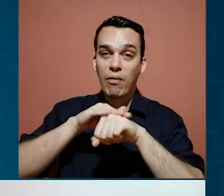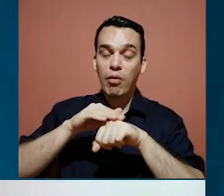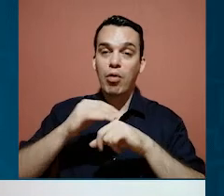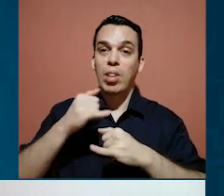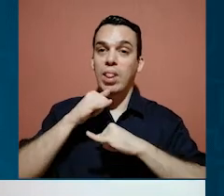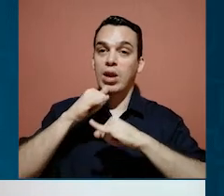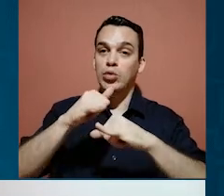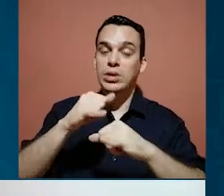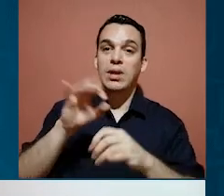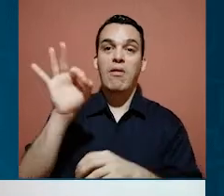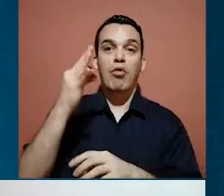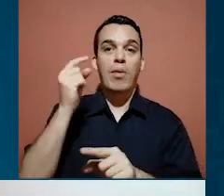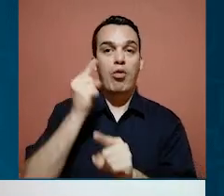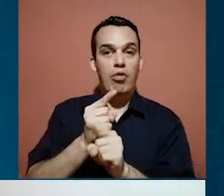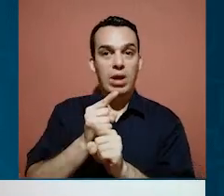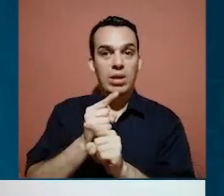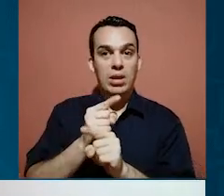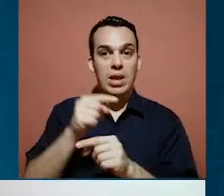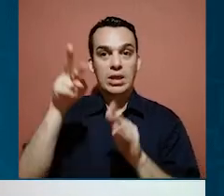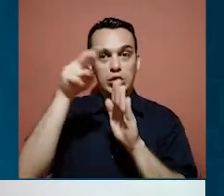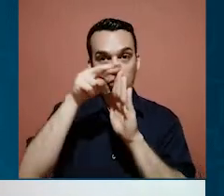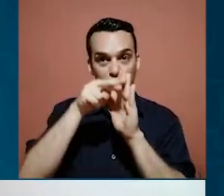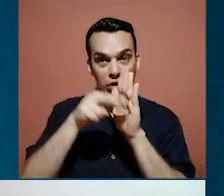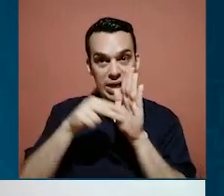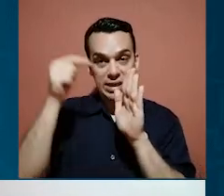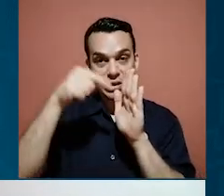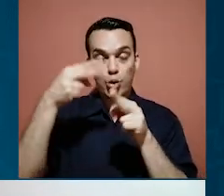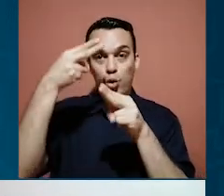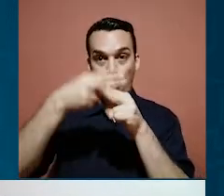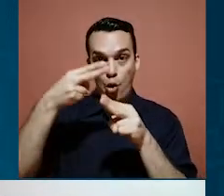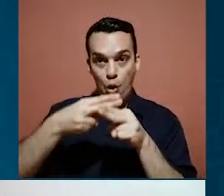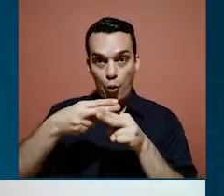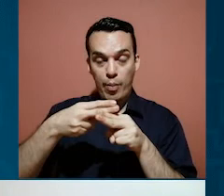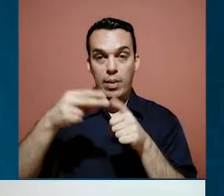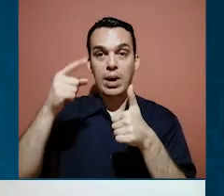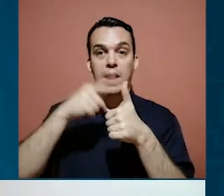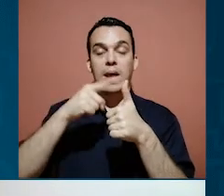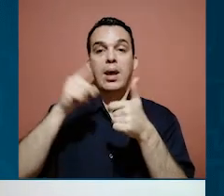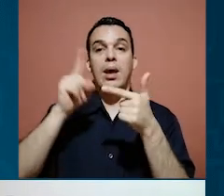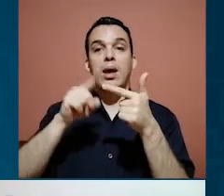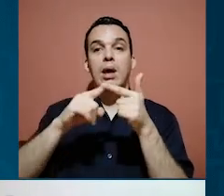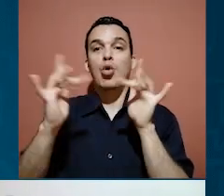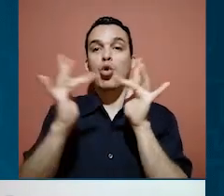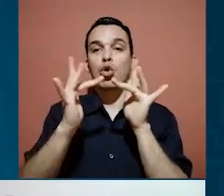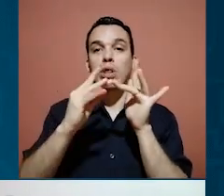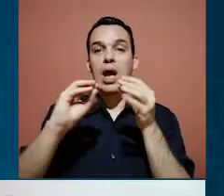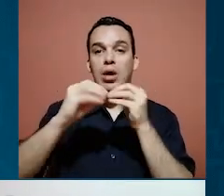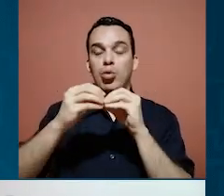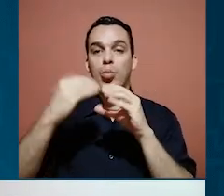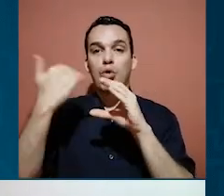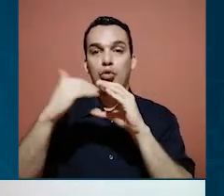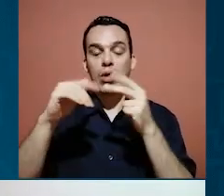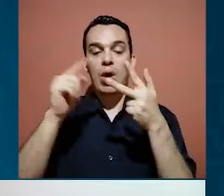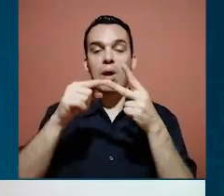favor, denuncien de la manera correcta. Estos son los requisitos, necesitamos un nombre, un dato de contacto